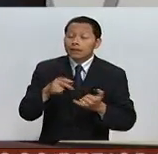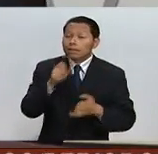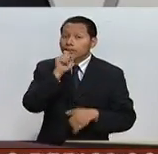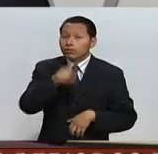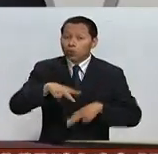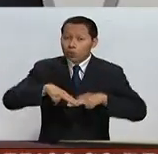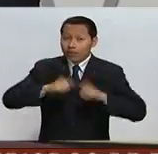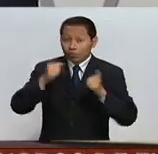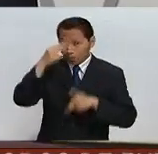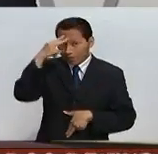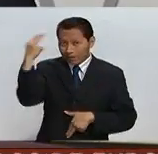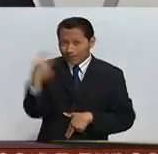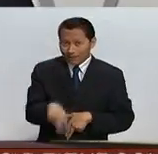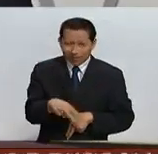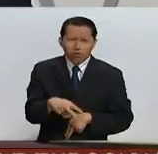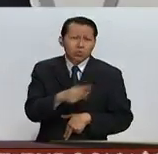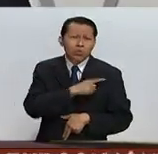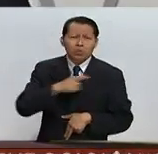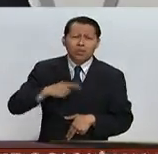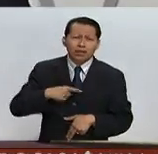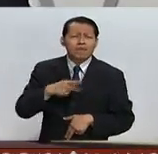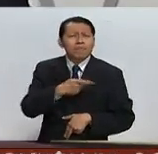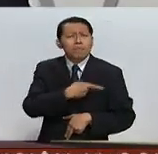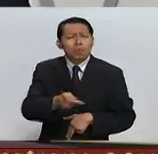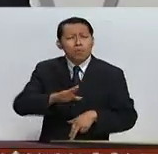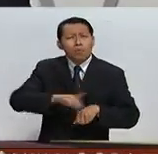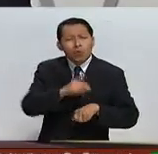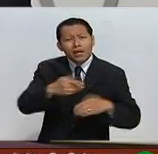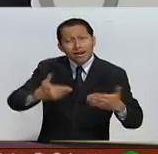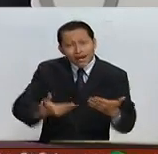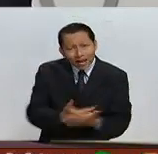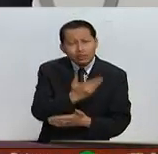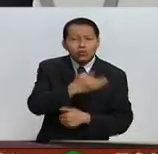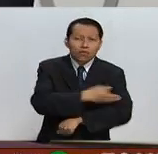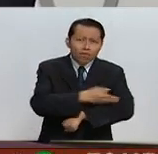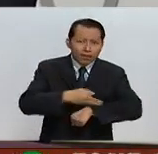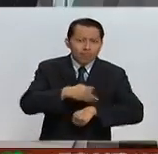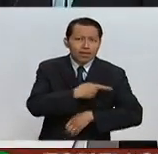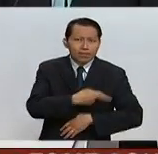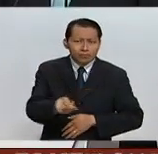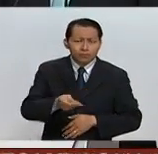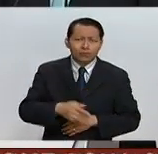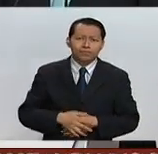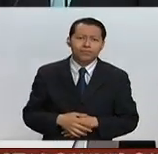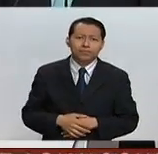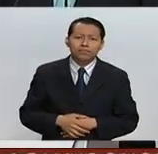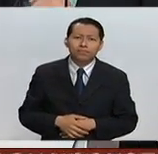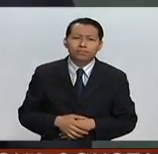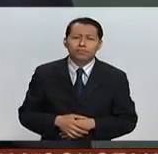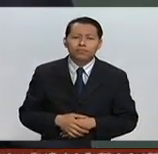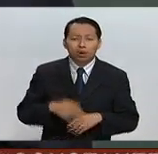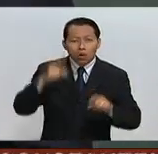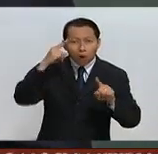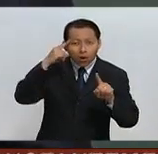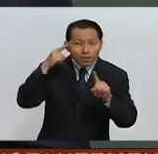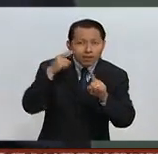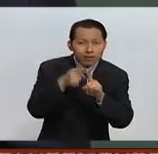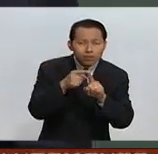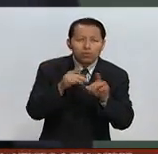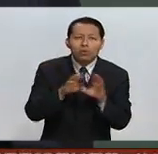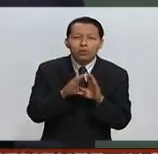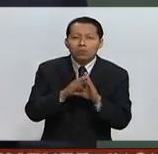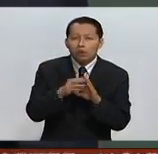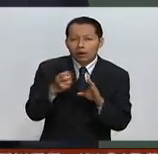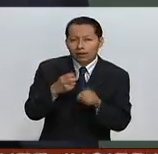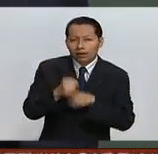esté condenado a ser pobre por el hecho de haber nacido en una familia en pobreza. El objetivo es que este año